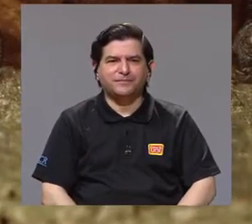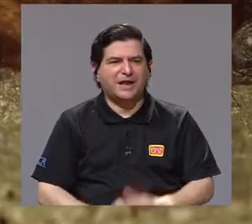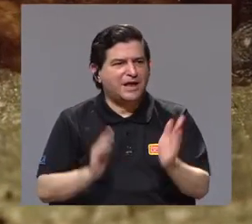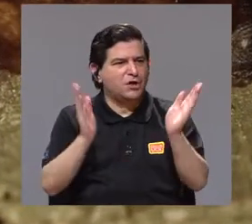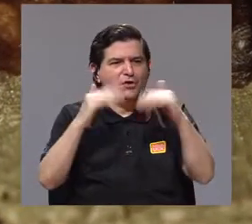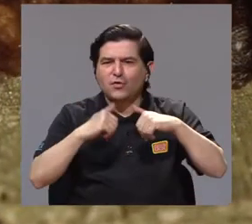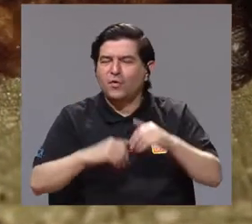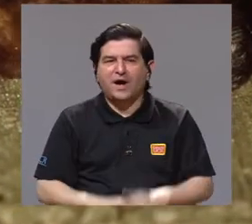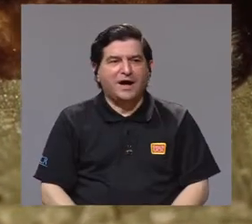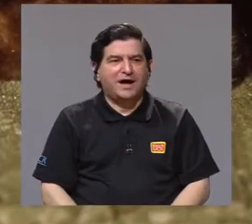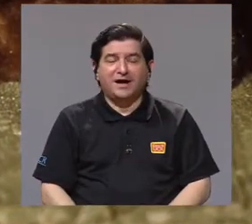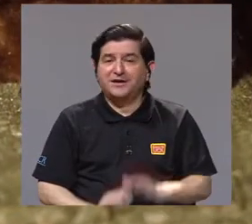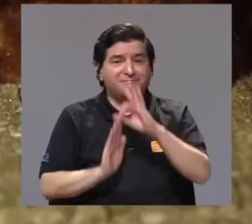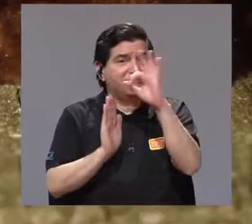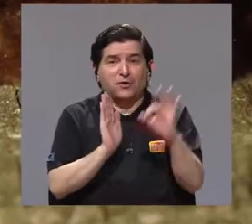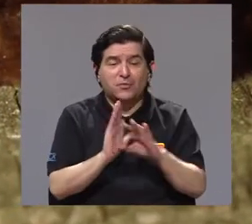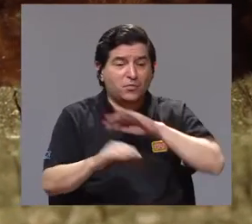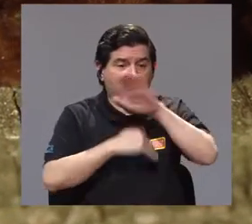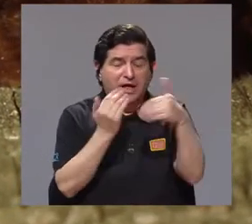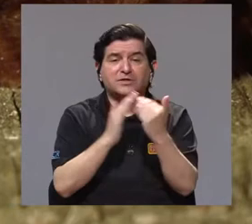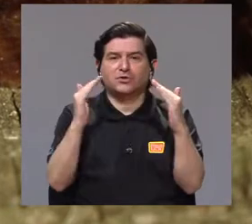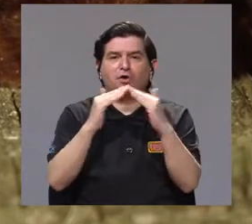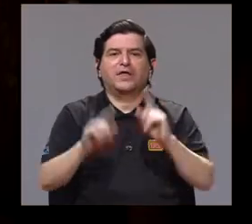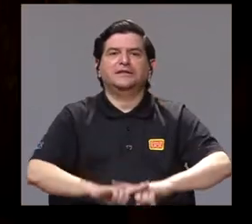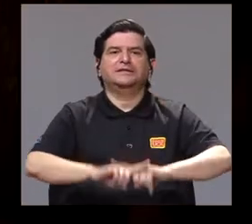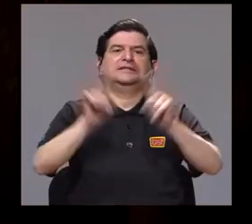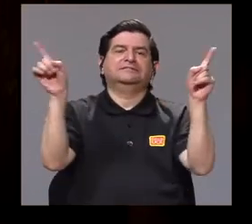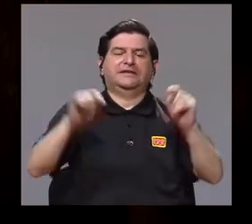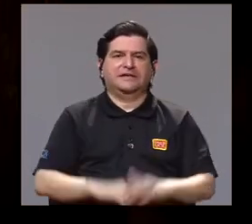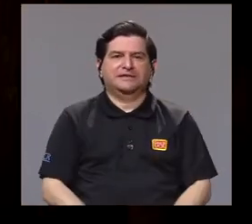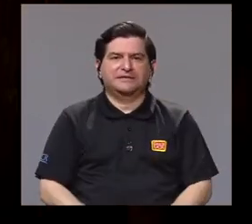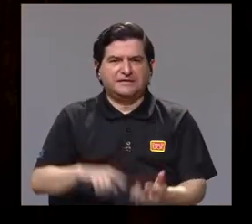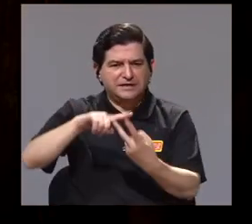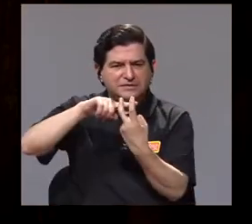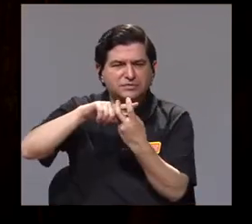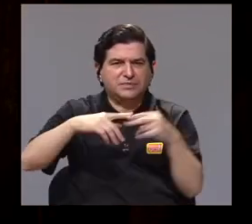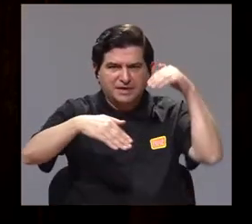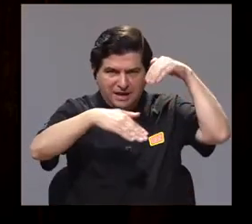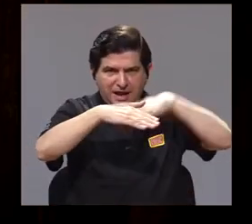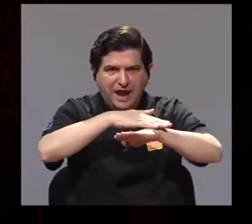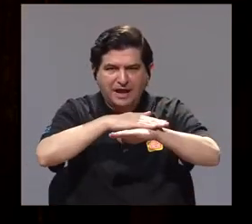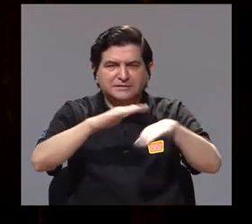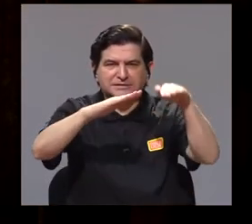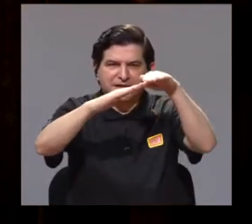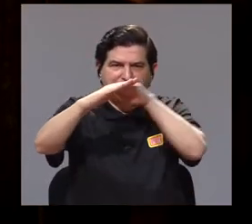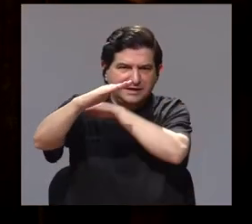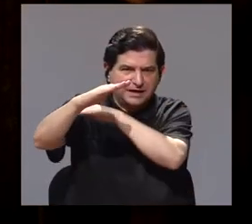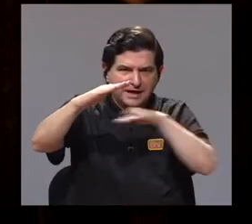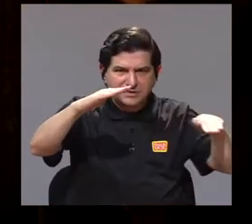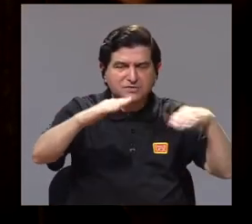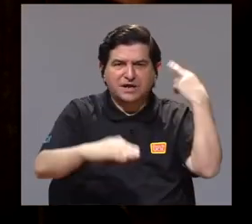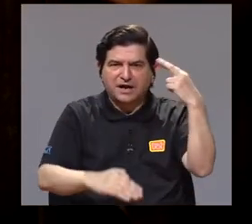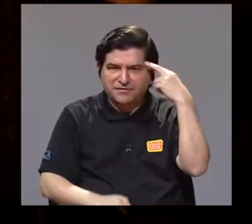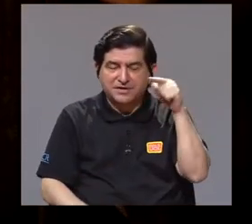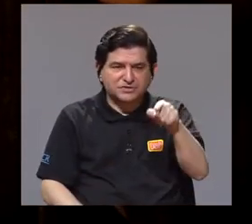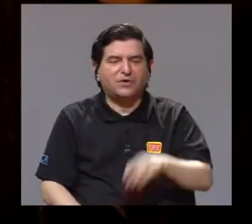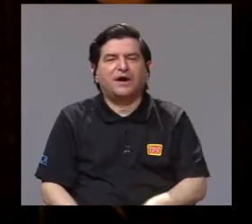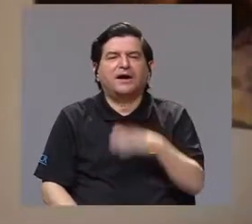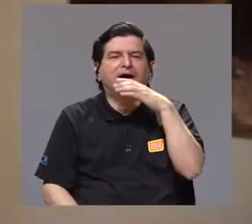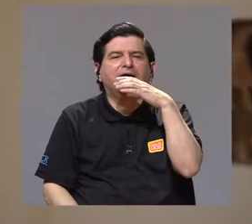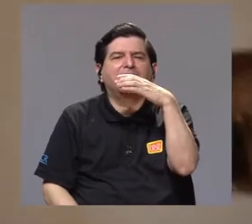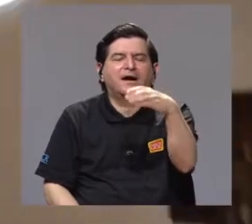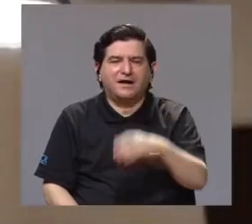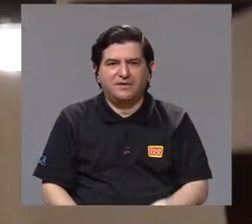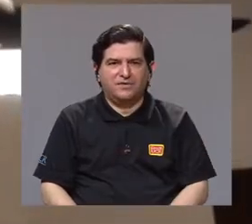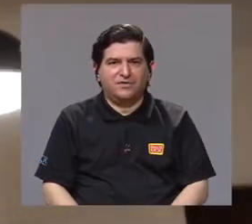bueno, no hay una receta, todas las casas son distintas. Los murciélagos están entrando a los cielos rasos principalmente porque son